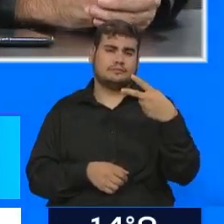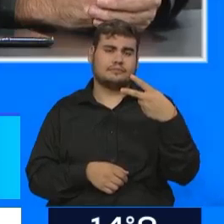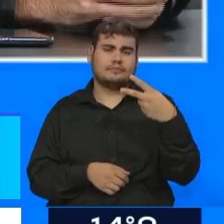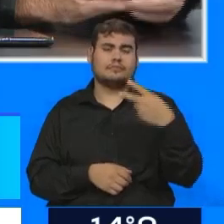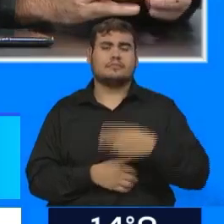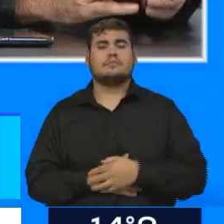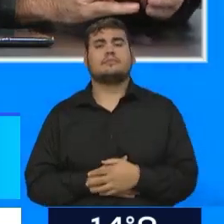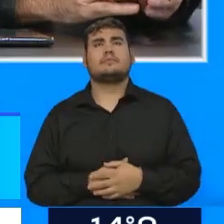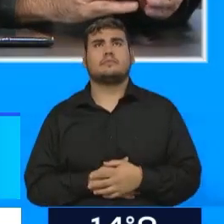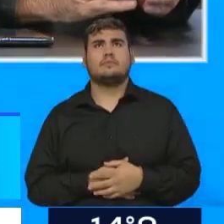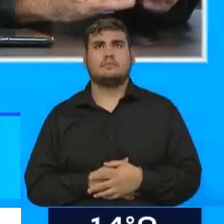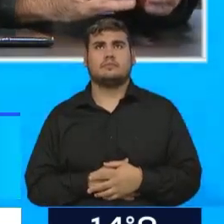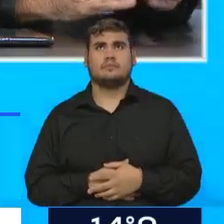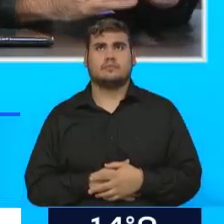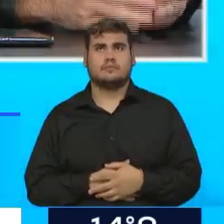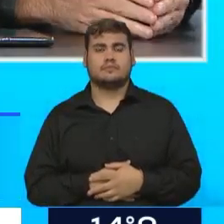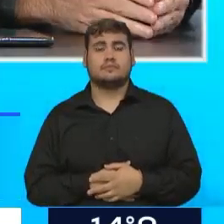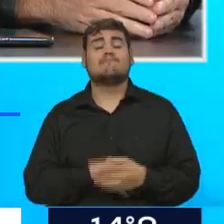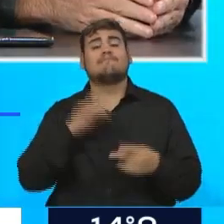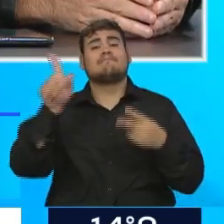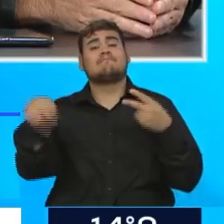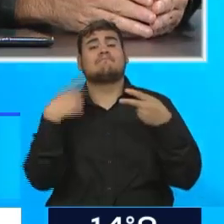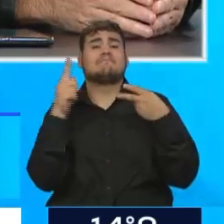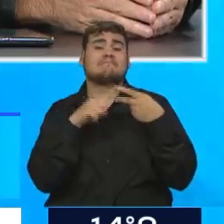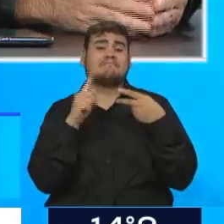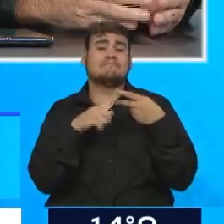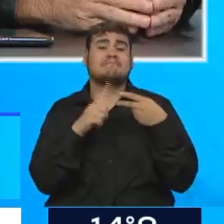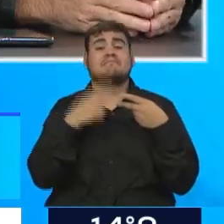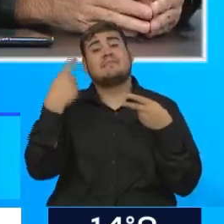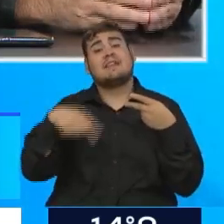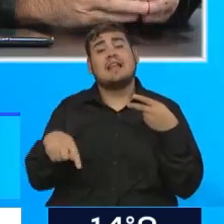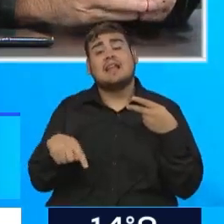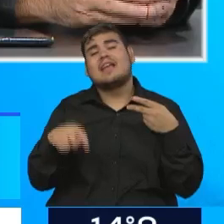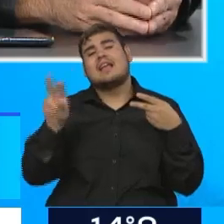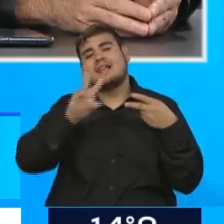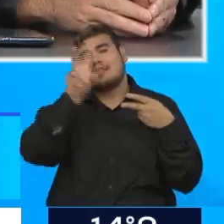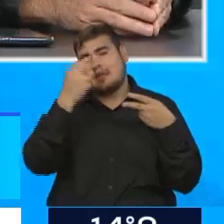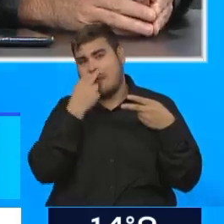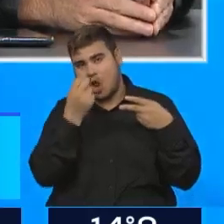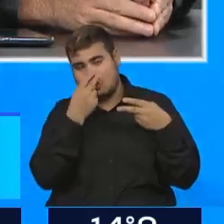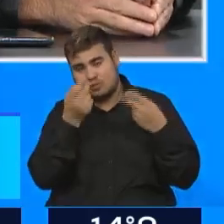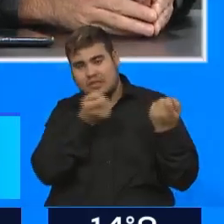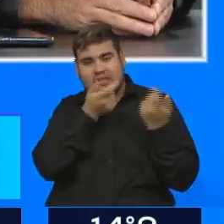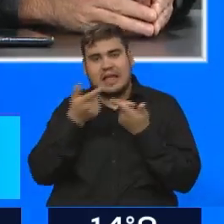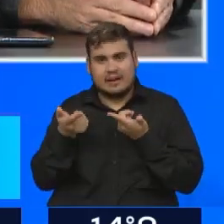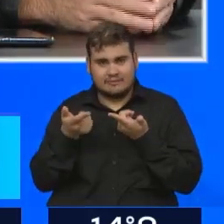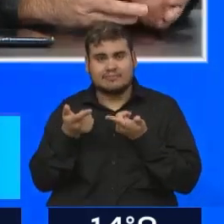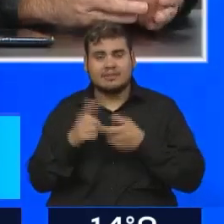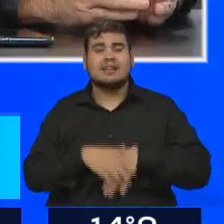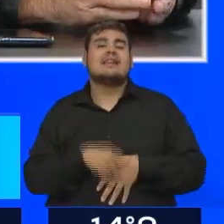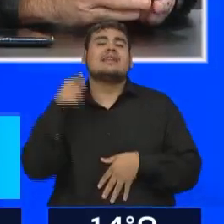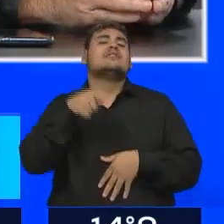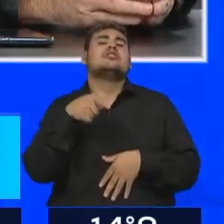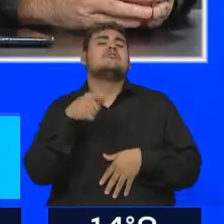diferenciados. Las usinas son diferentes. Tal cual. Uno tiene que ver con el costo de abastecimiento, eso depende del Poder